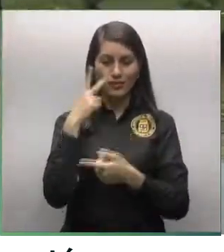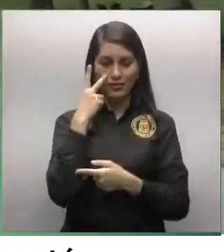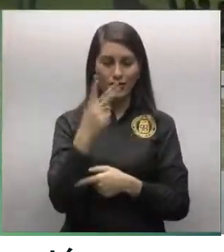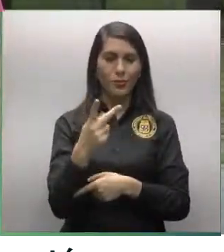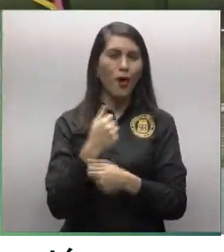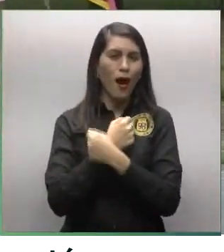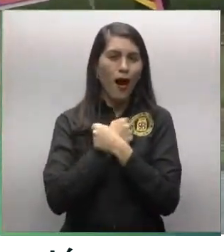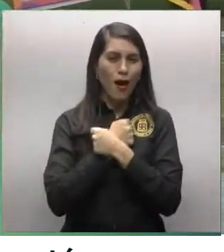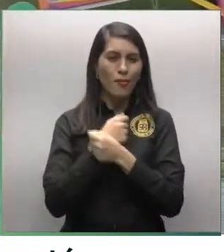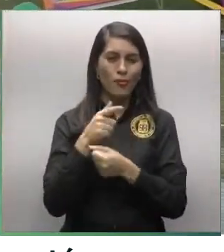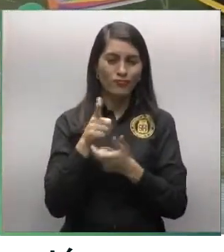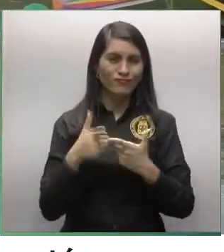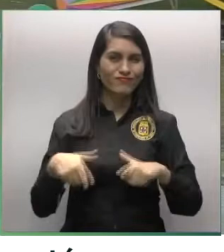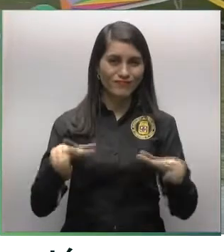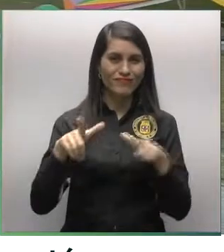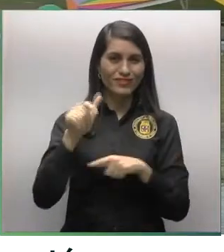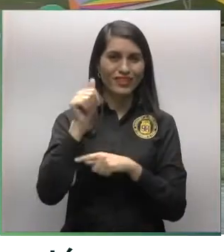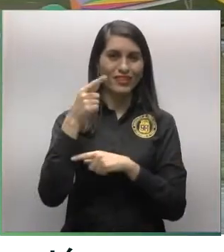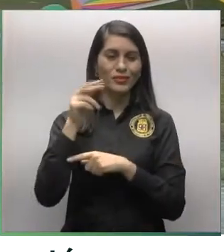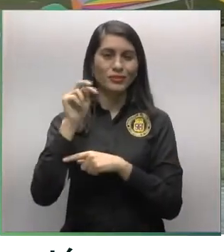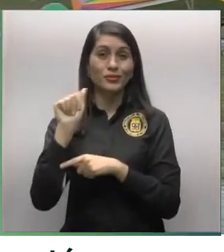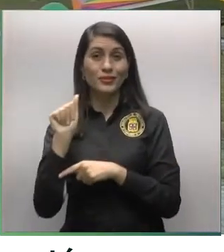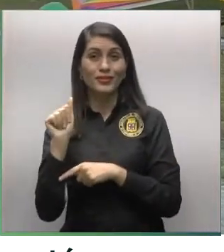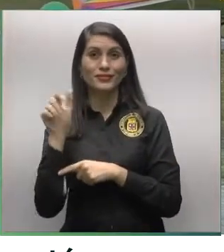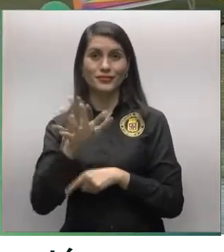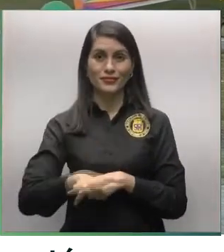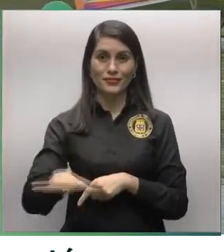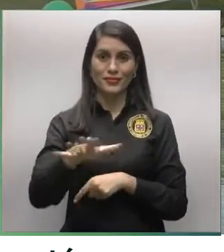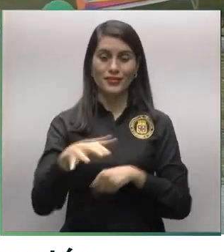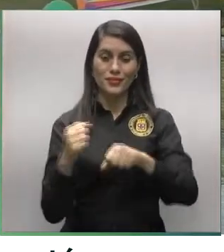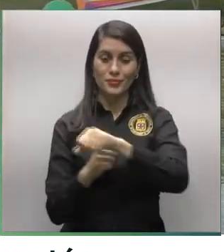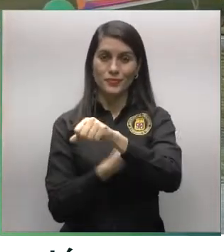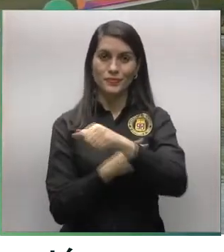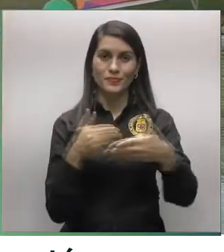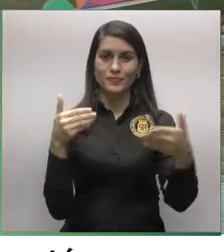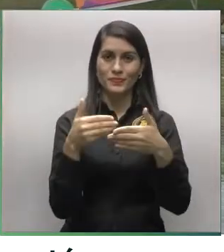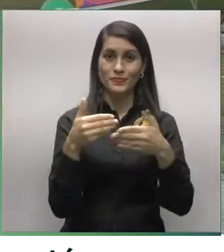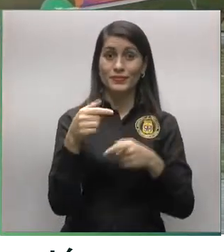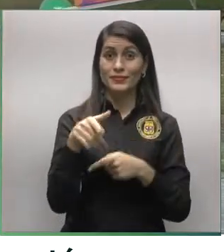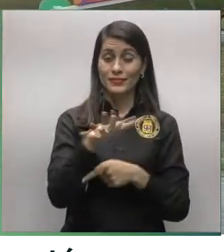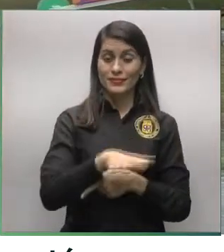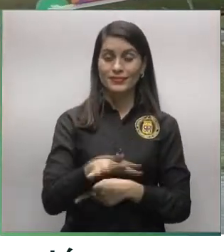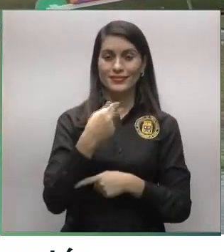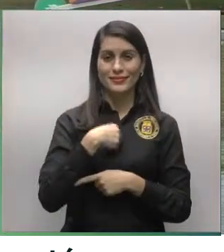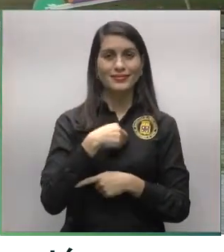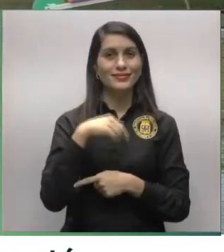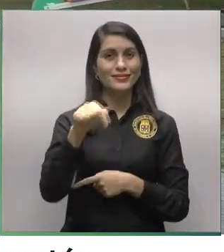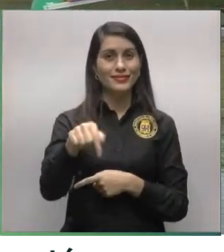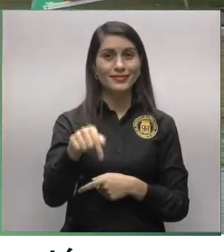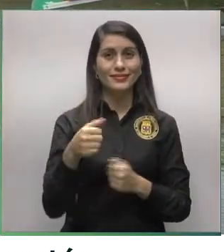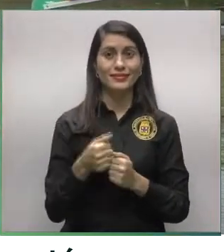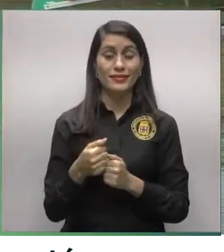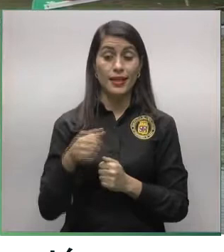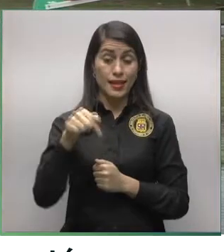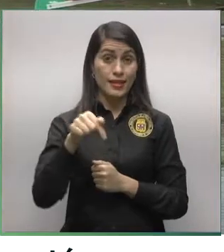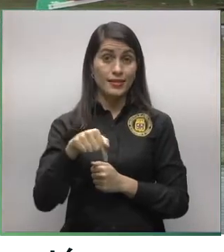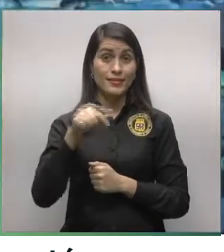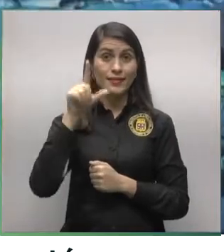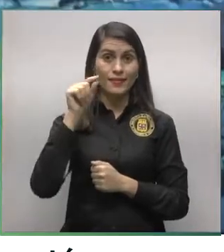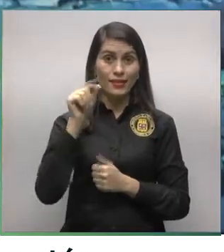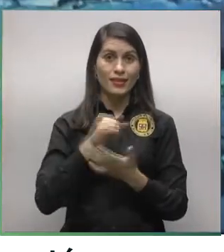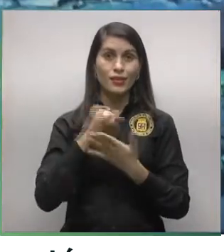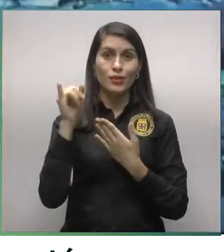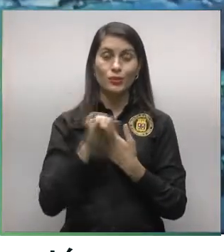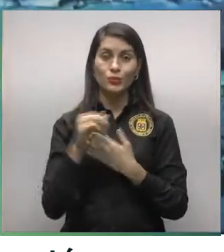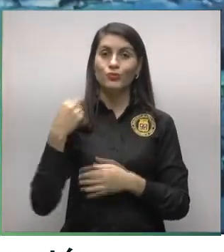laguna, creo que dice, ahí está el puente de la laguna y ahí abajo está la Plaza Milenaria. Ahí vamos a estar ubicados. Pero este 20 de junio